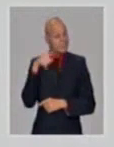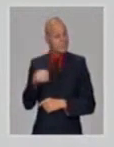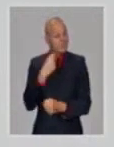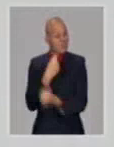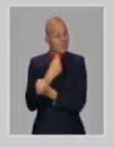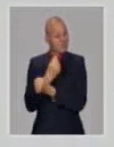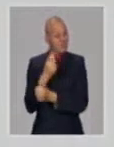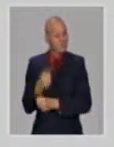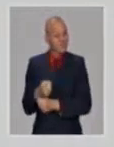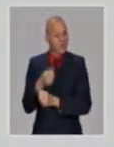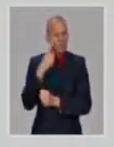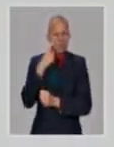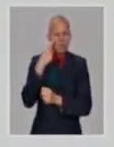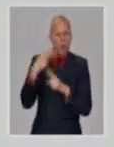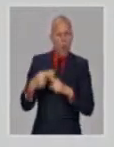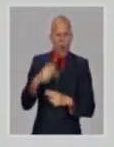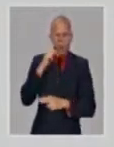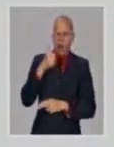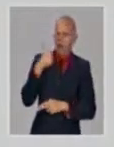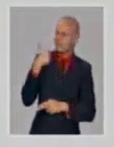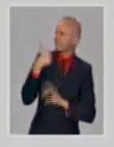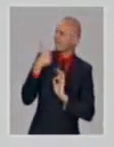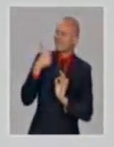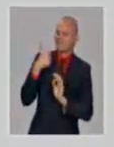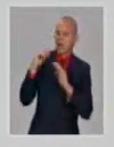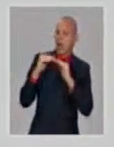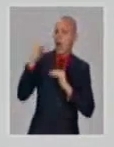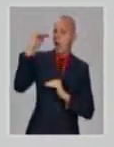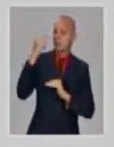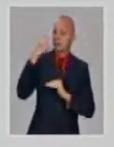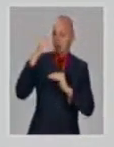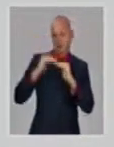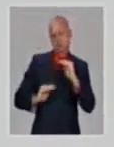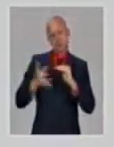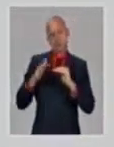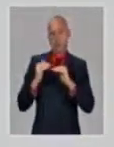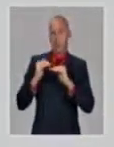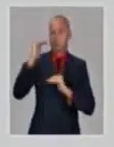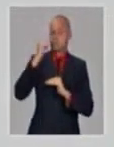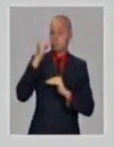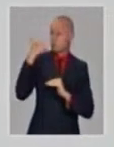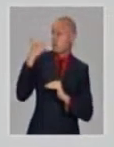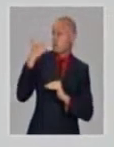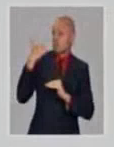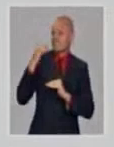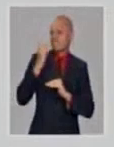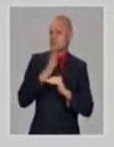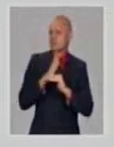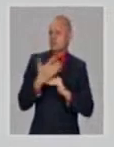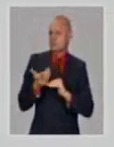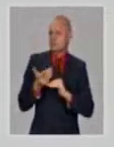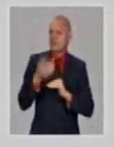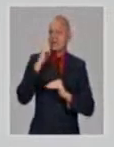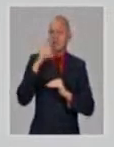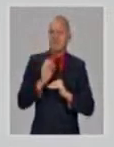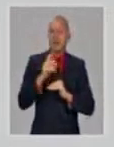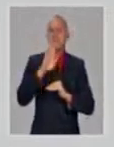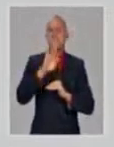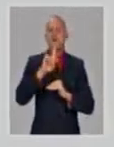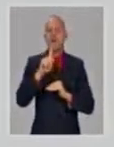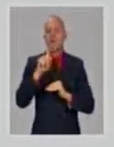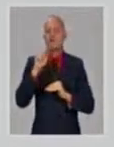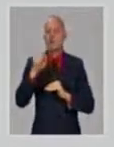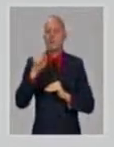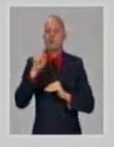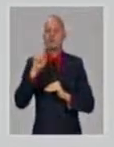B117, la B1351, la B11281, estas son las nomenclaturas, pero entre paréntesis,